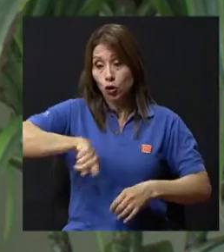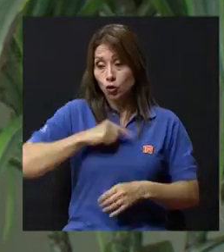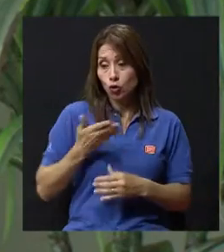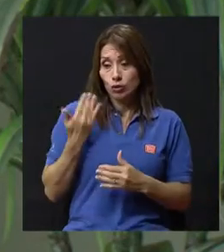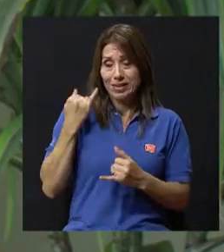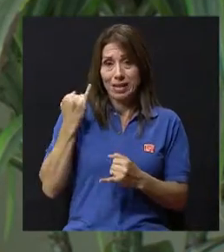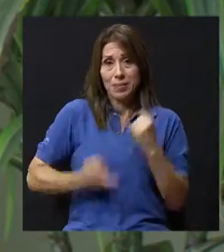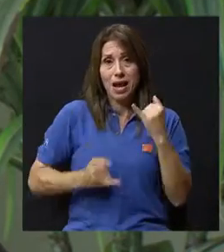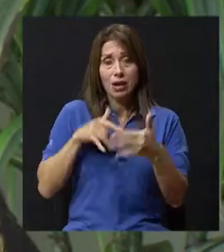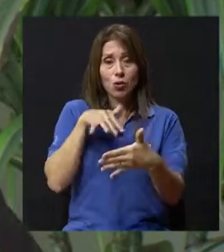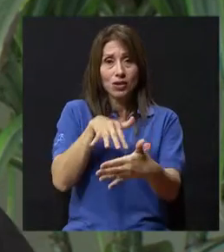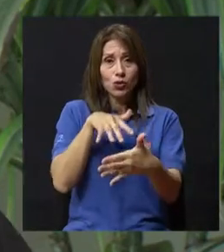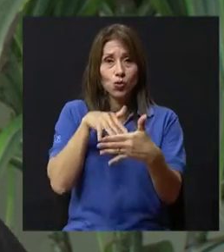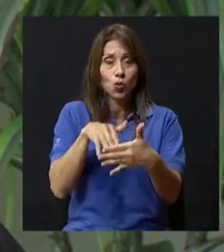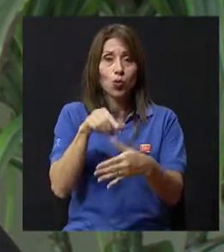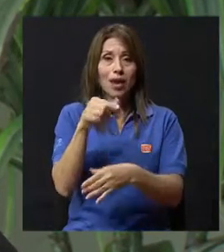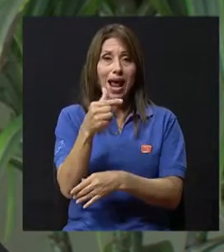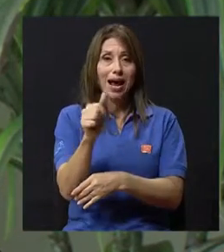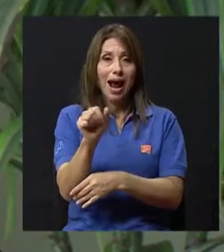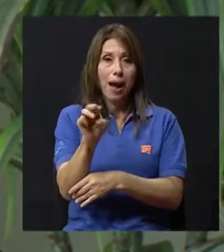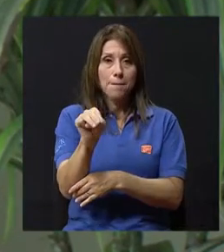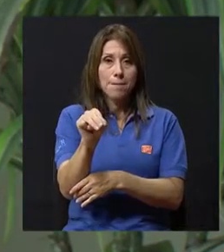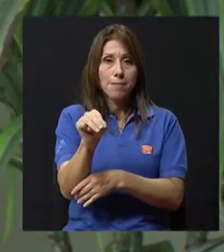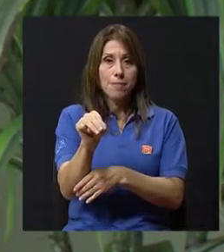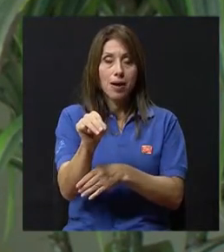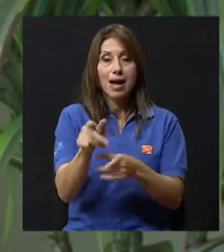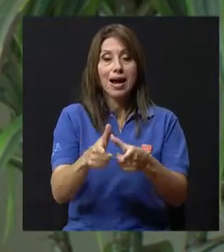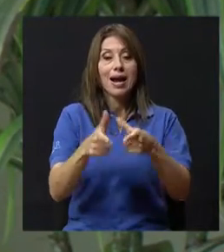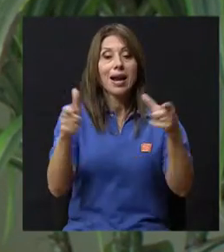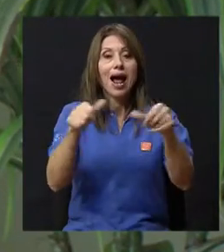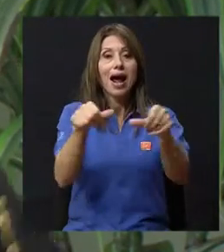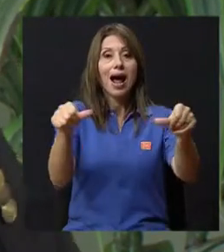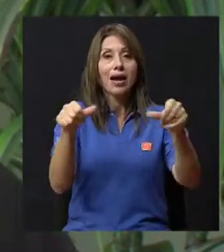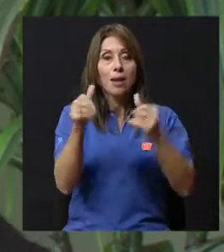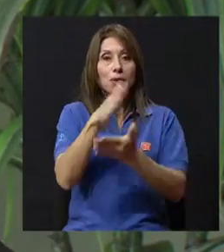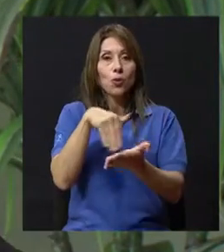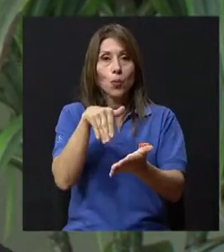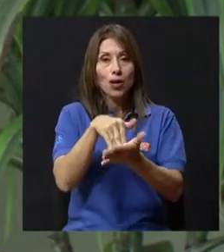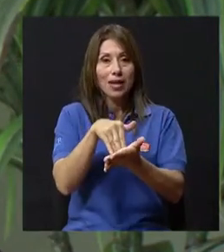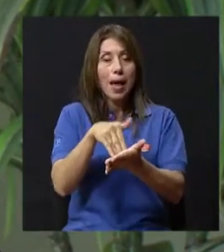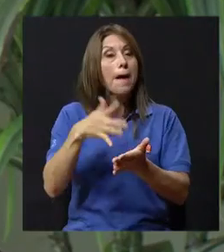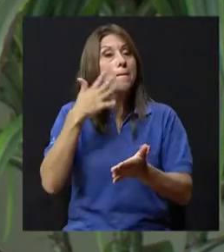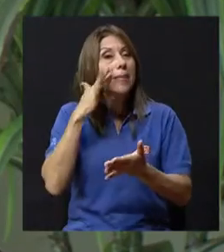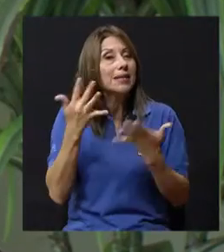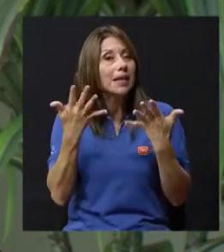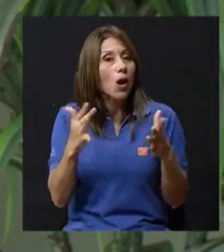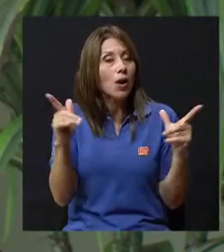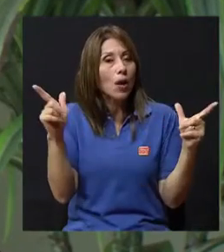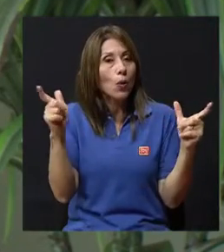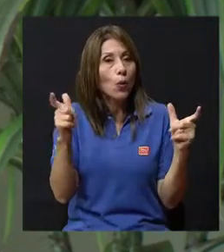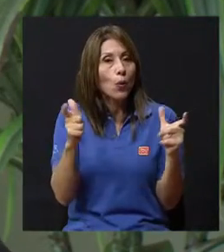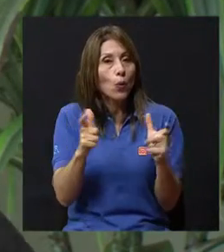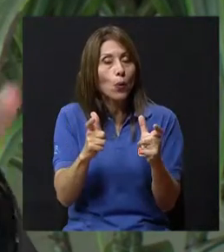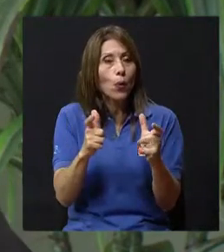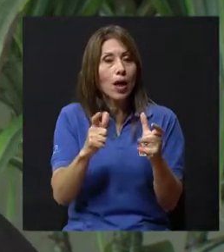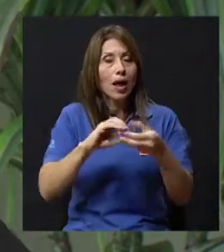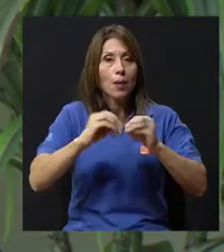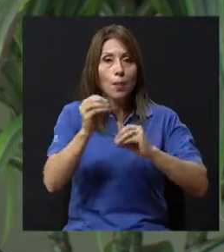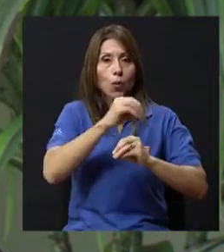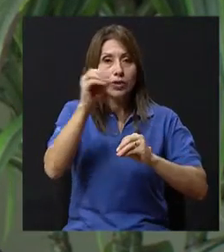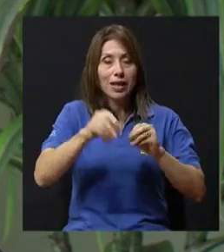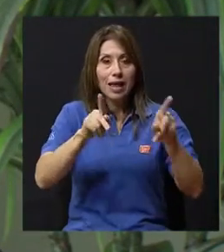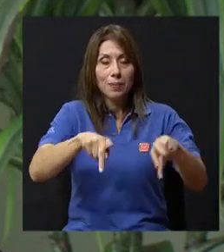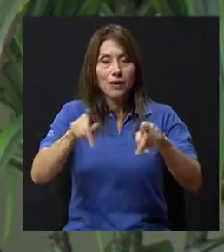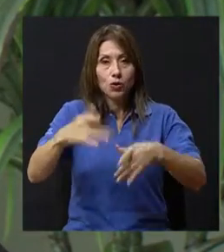área metropolitana y pareciera que la tendencia es a disminuir la cantidad de asmáticos. Eso podemos